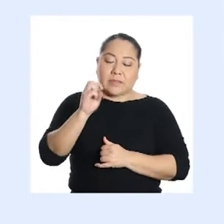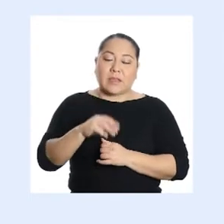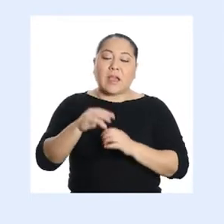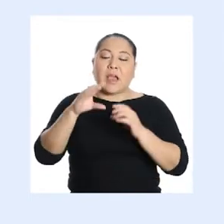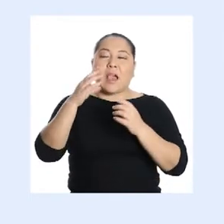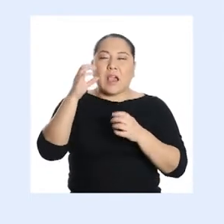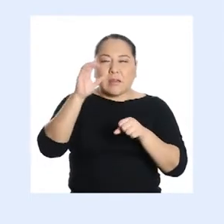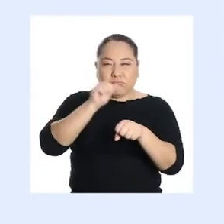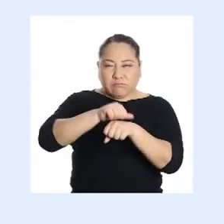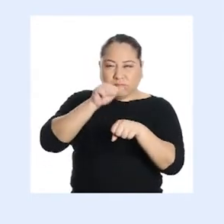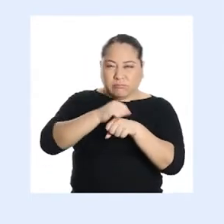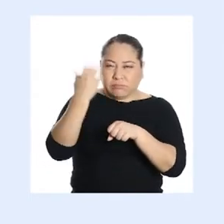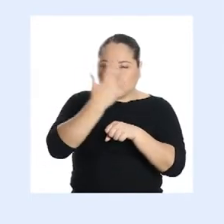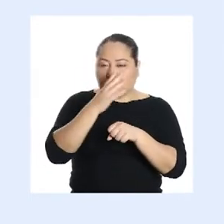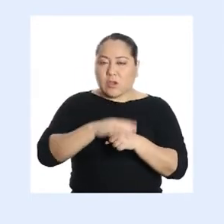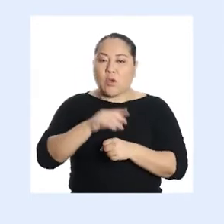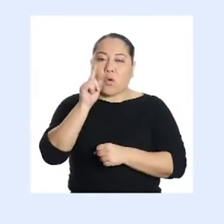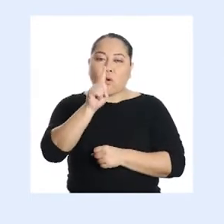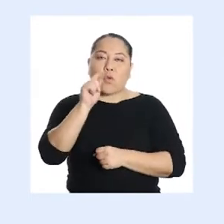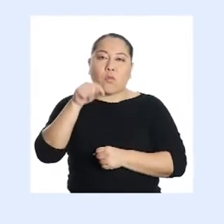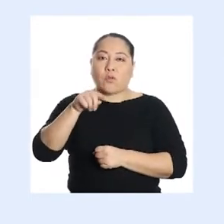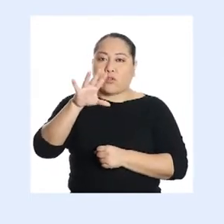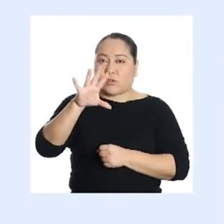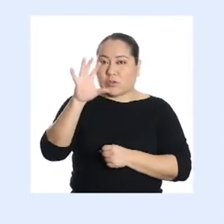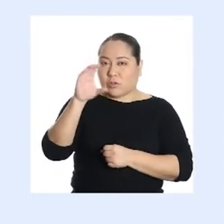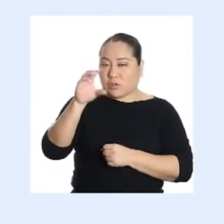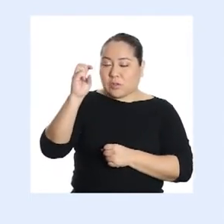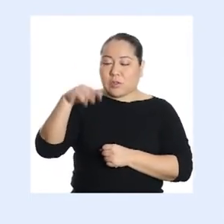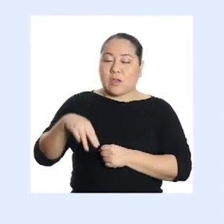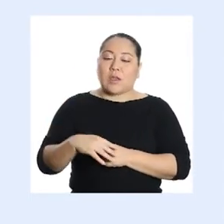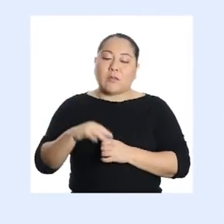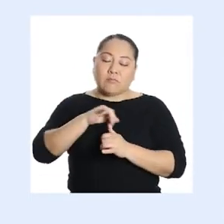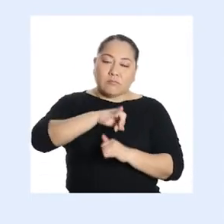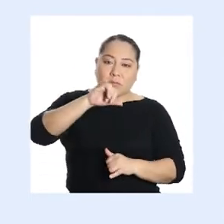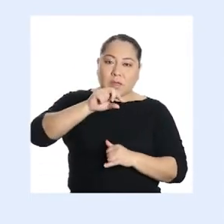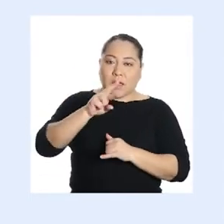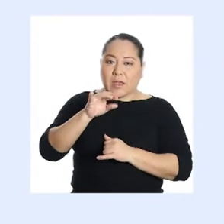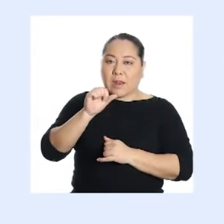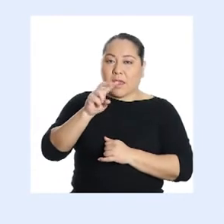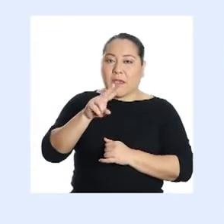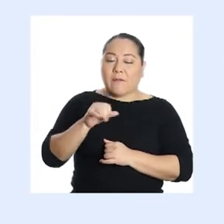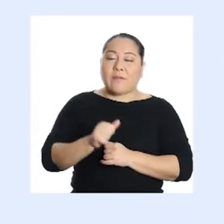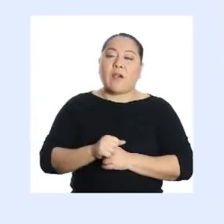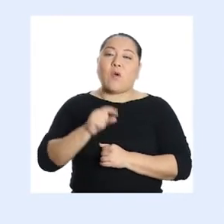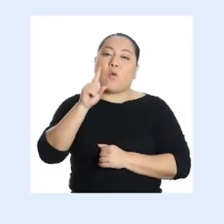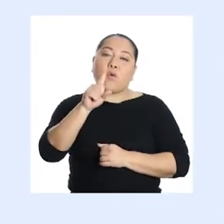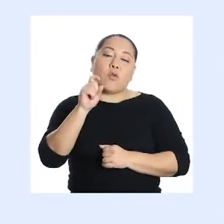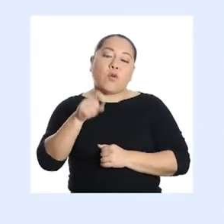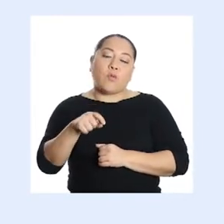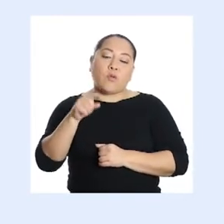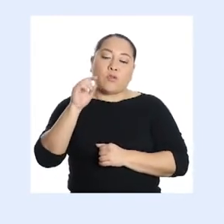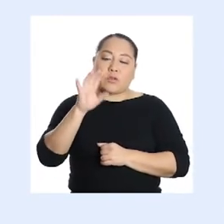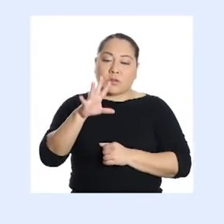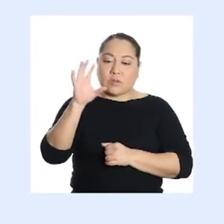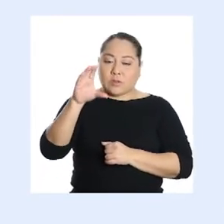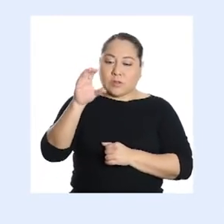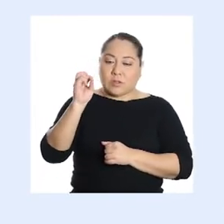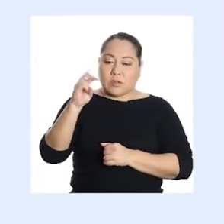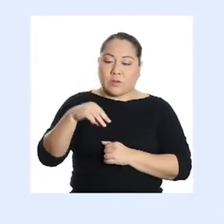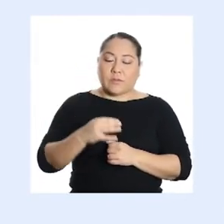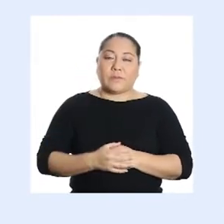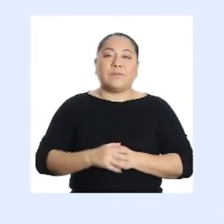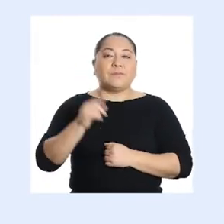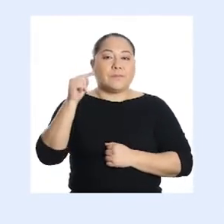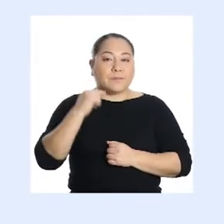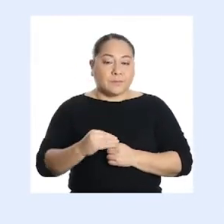la altura del carbón 1,5 centímetros y la altura de la grava 1,5 centímetros.